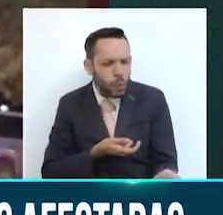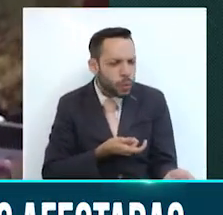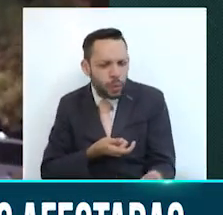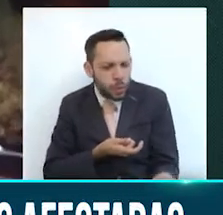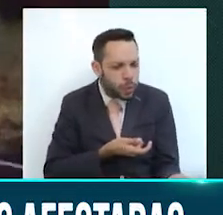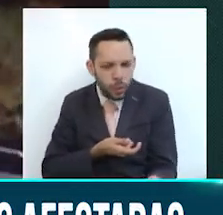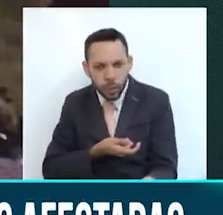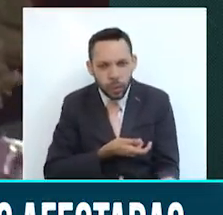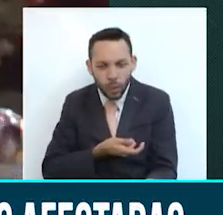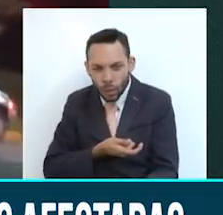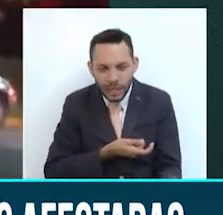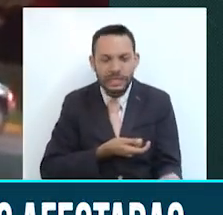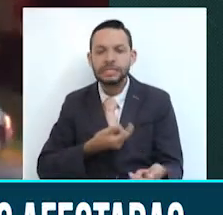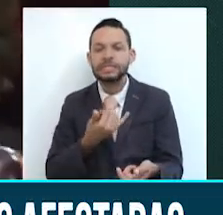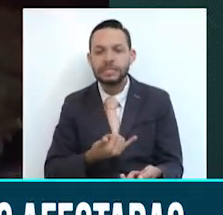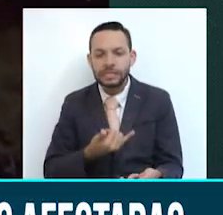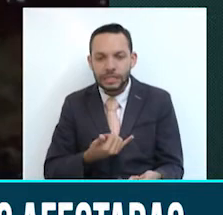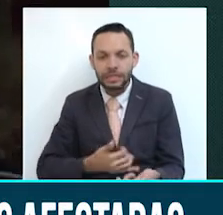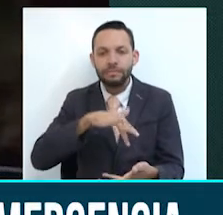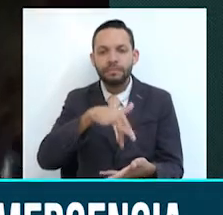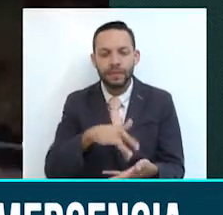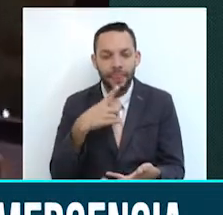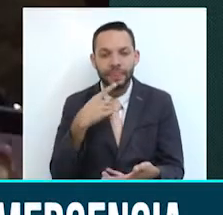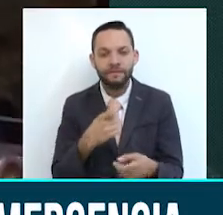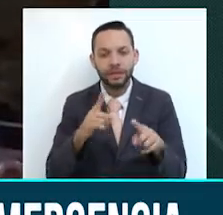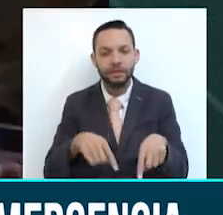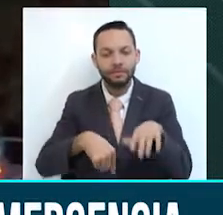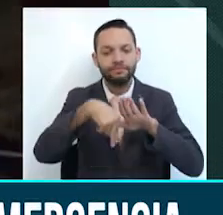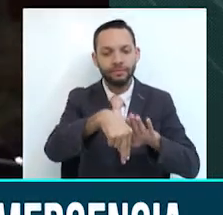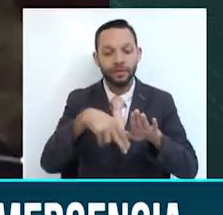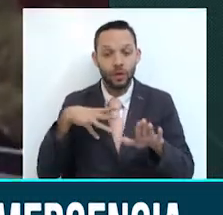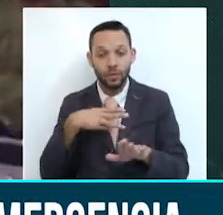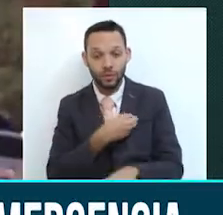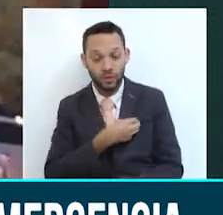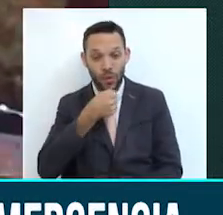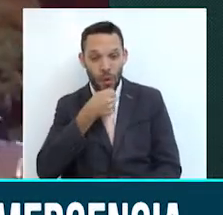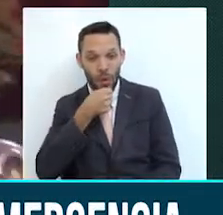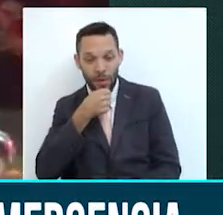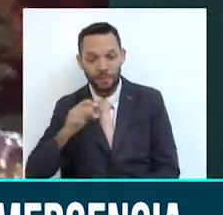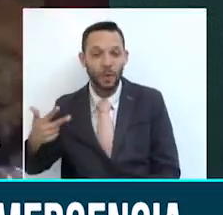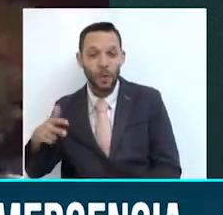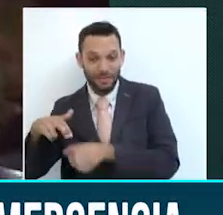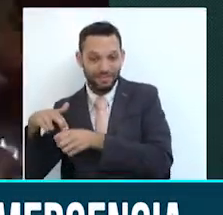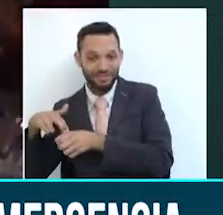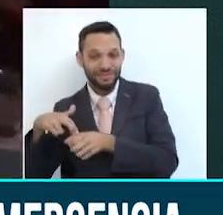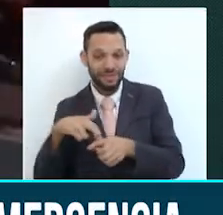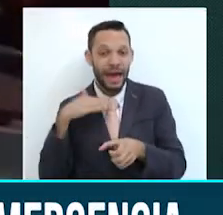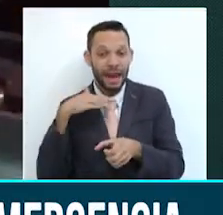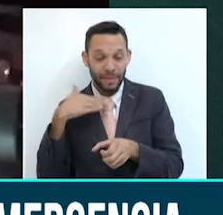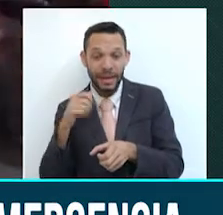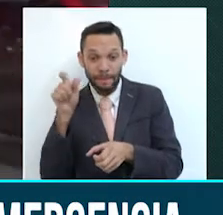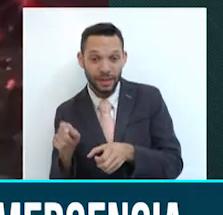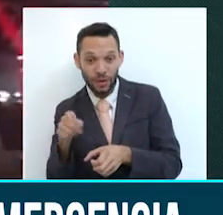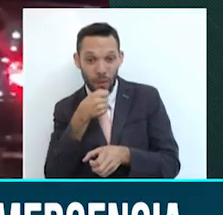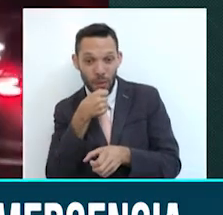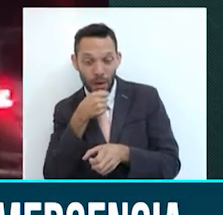a esta hora. minutos también tendremos más información de nuestros periodistas en el municipio de Armenia, el departamento del Quindú, en donde, repetimos,